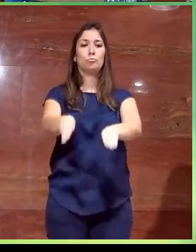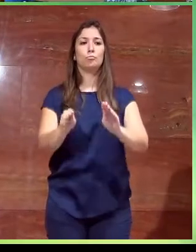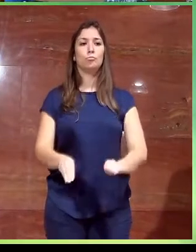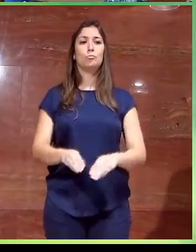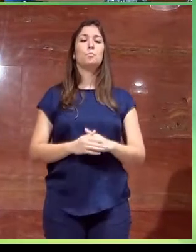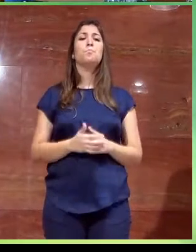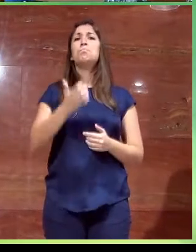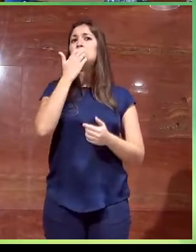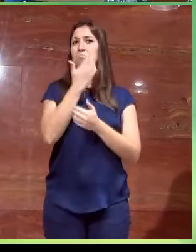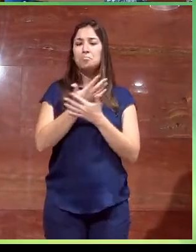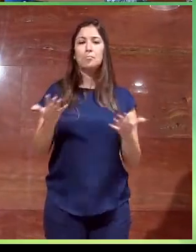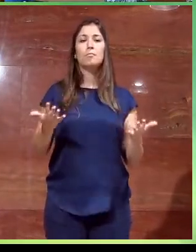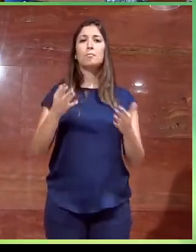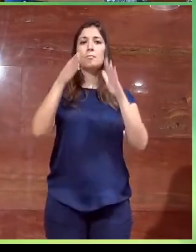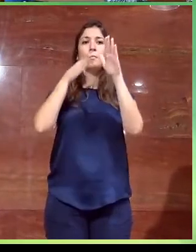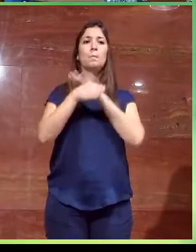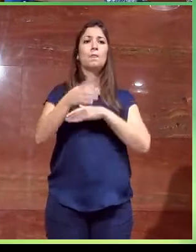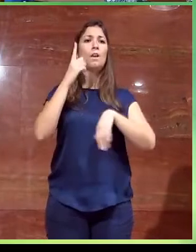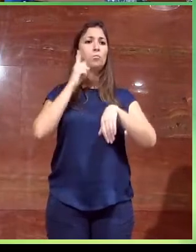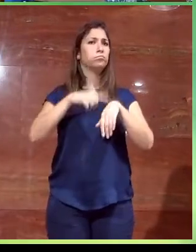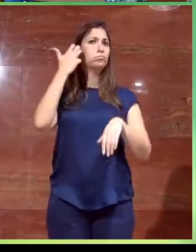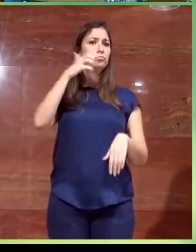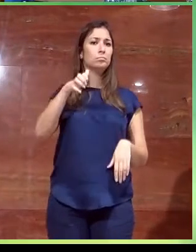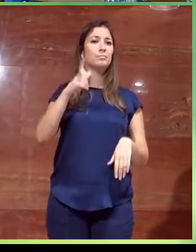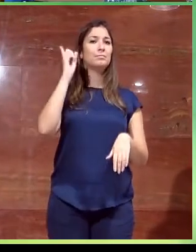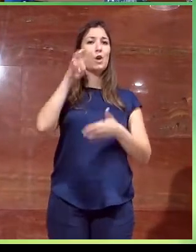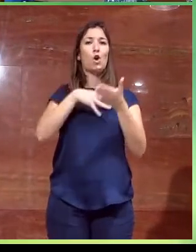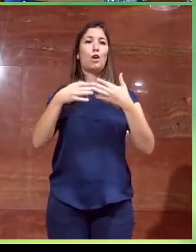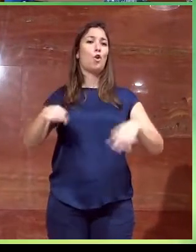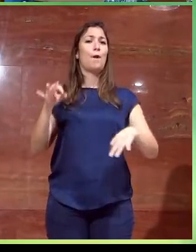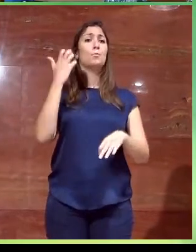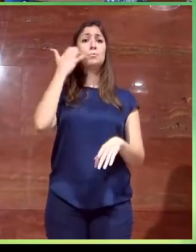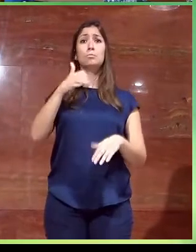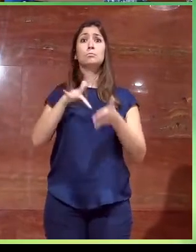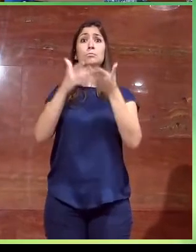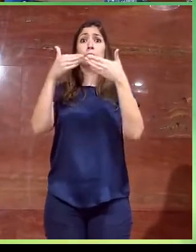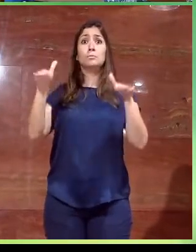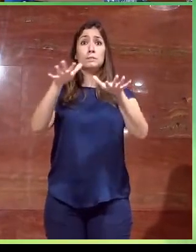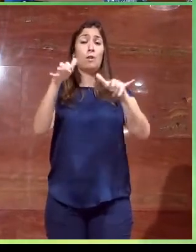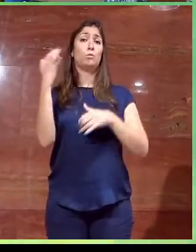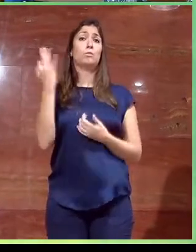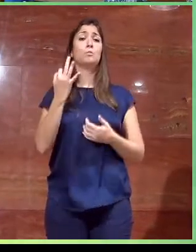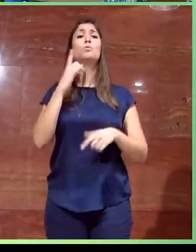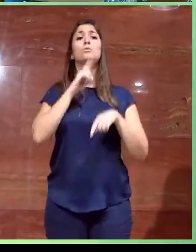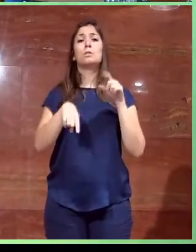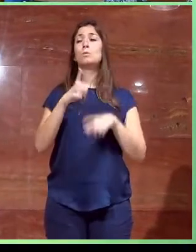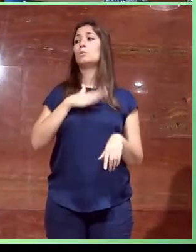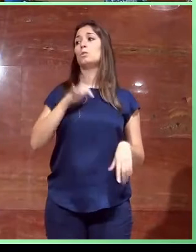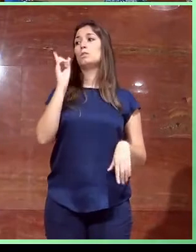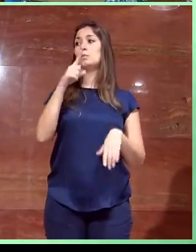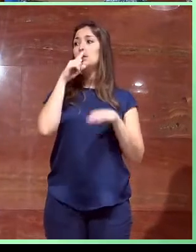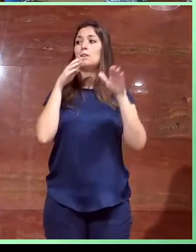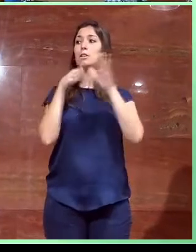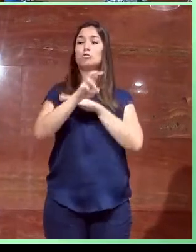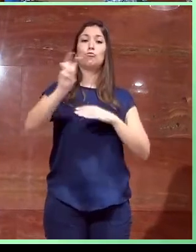circunstancia en que funcionase el salón de actos fuera del horario, a mejor en que está abierto el edificio, pues, bueno, también optamos por estudiar las posibilidades de acceso,